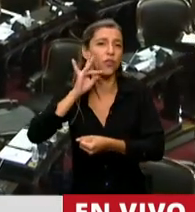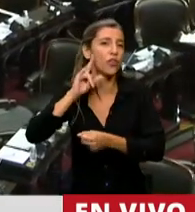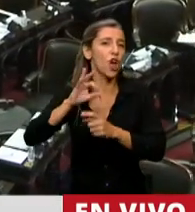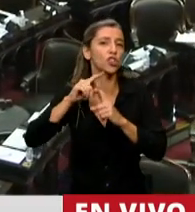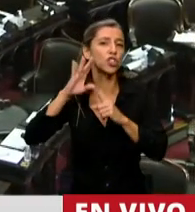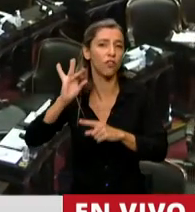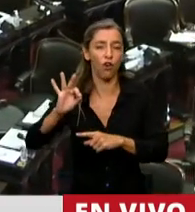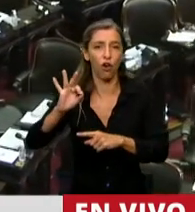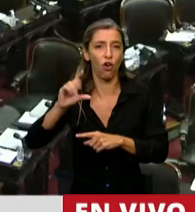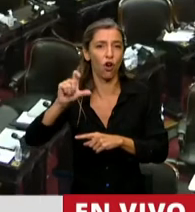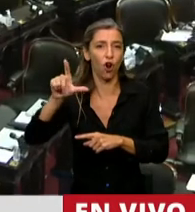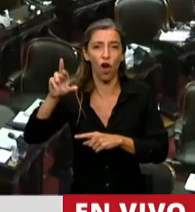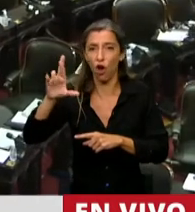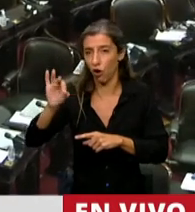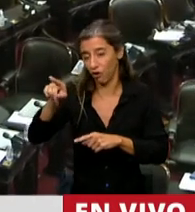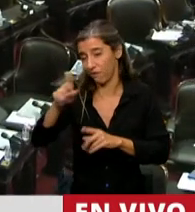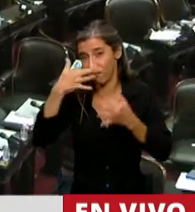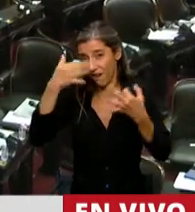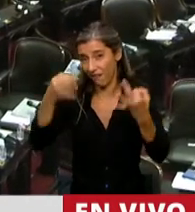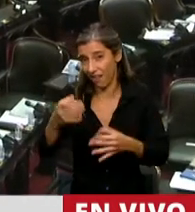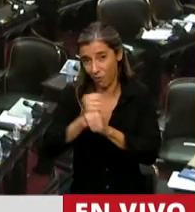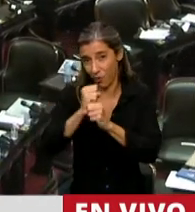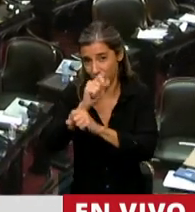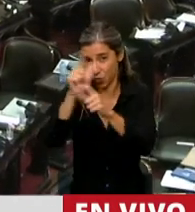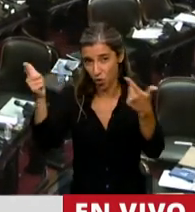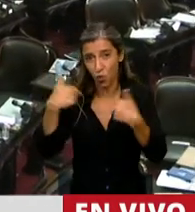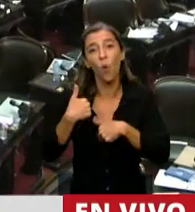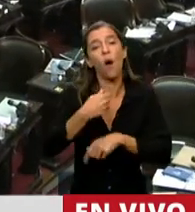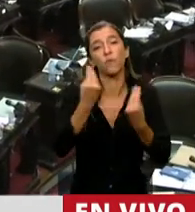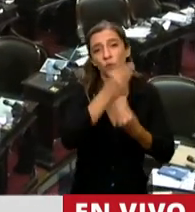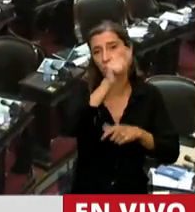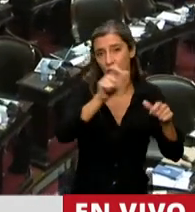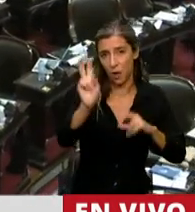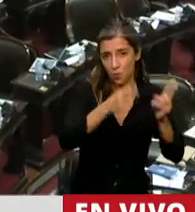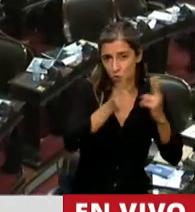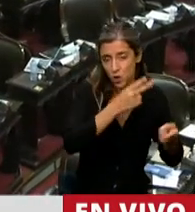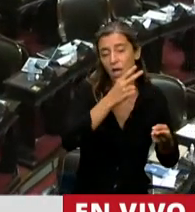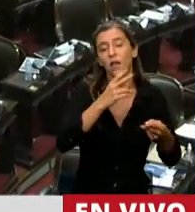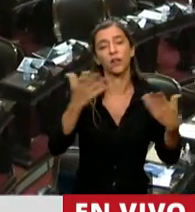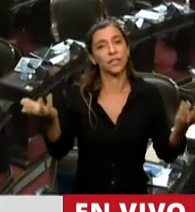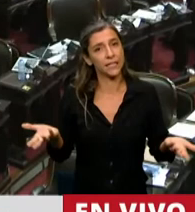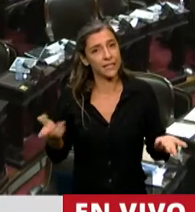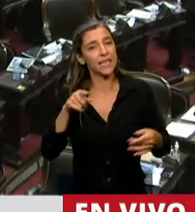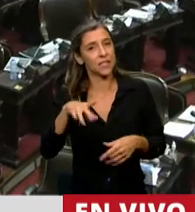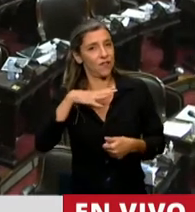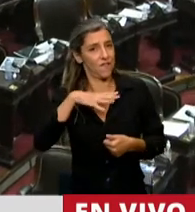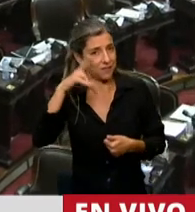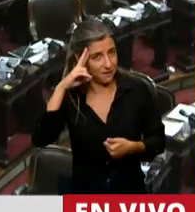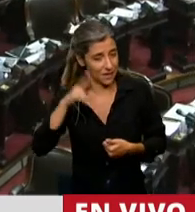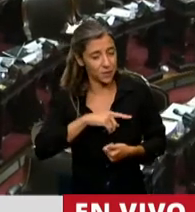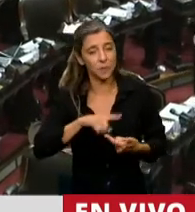esto no está aprobado, nunca lo estuvo y produjo muertes. Y falta de respeto